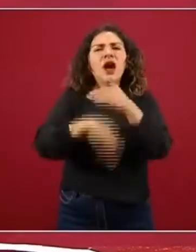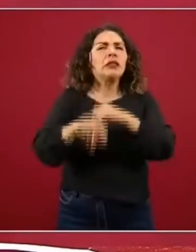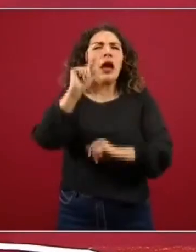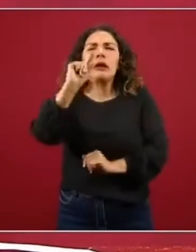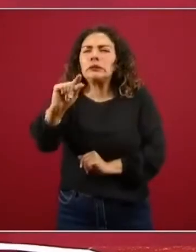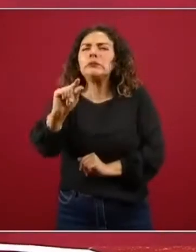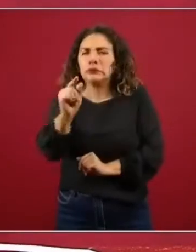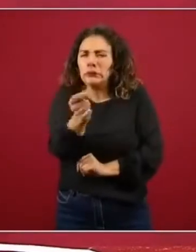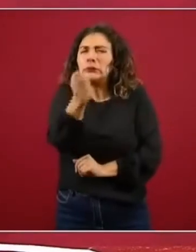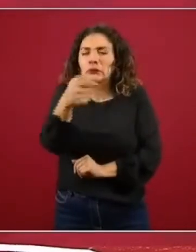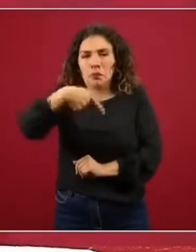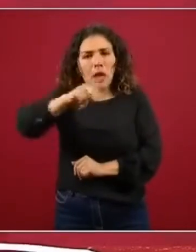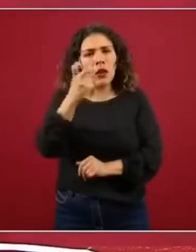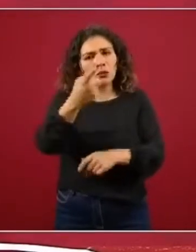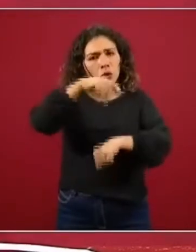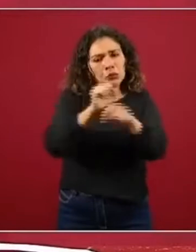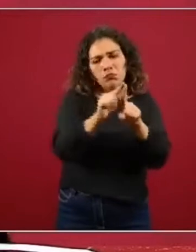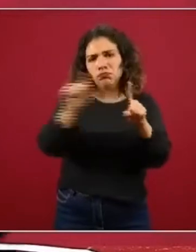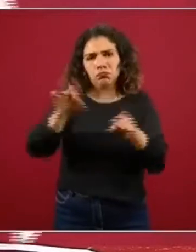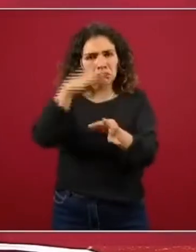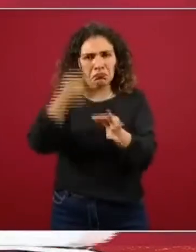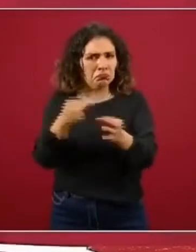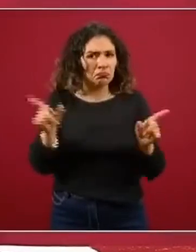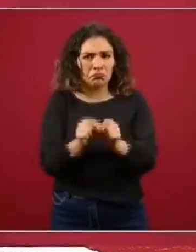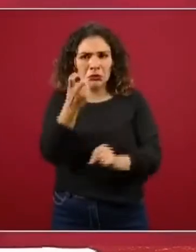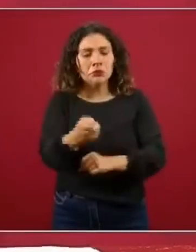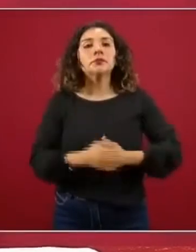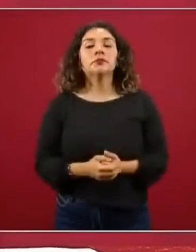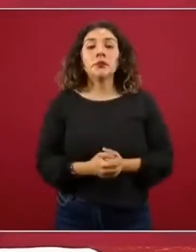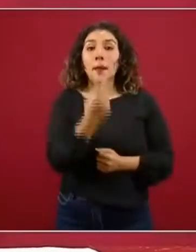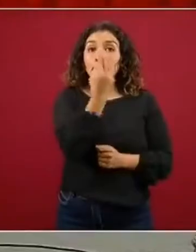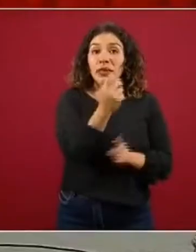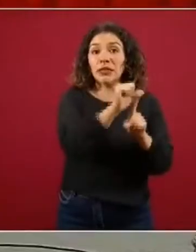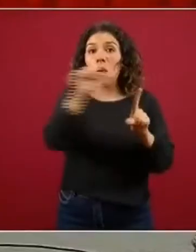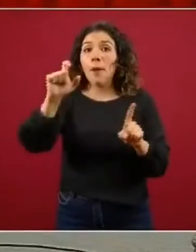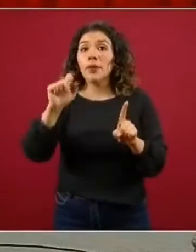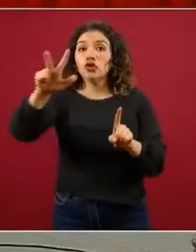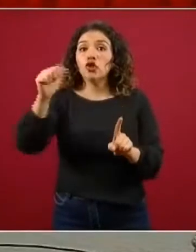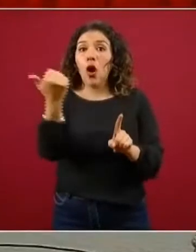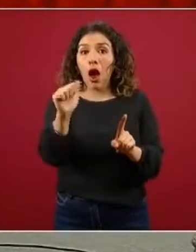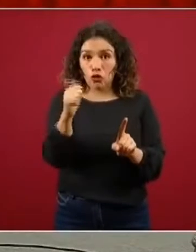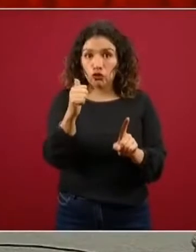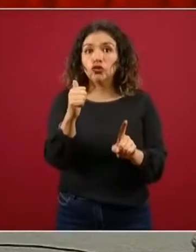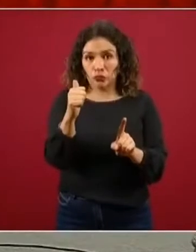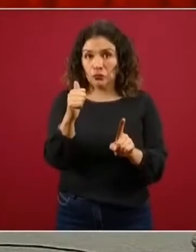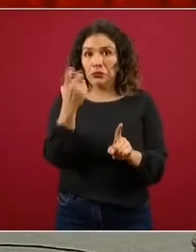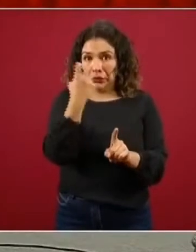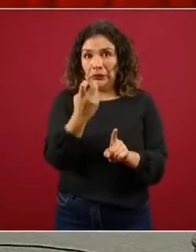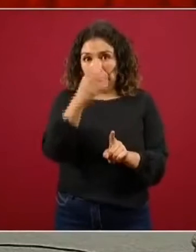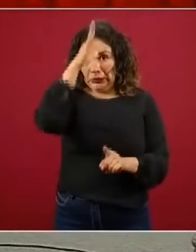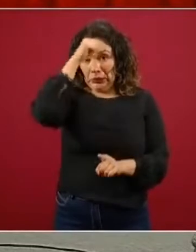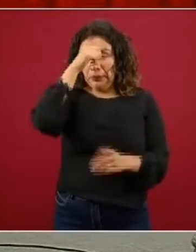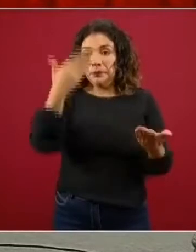porcentaje muy breve, pero esa semana se cumplirá. Les cuento. Del 25 al 28 de agosto. Entonces,